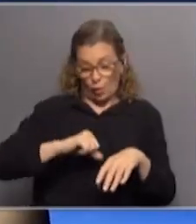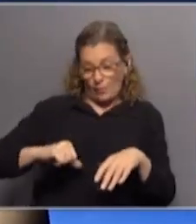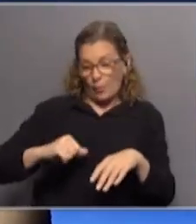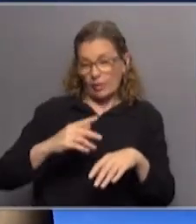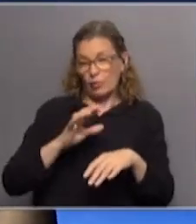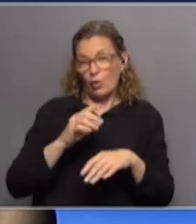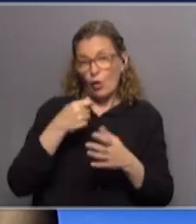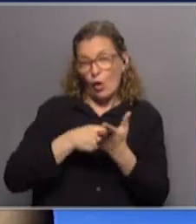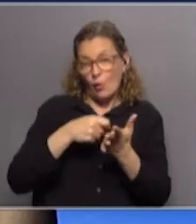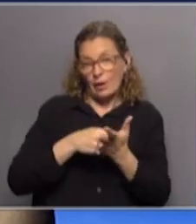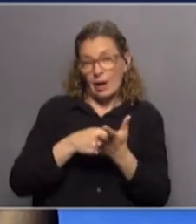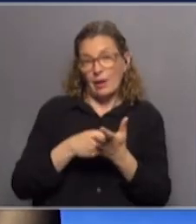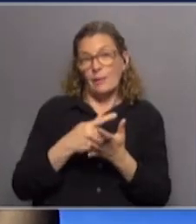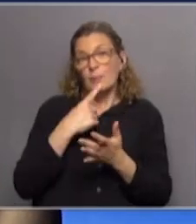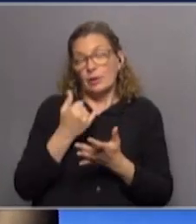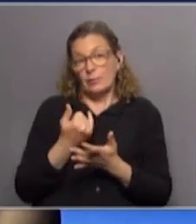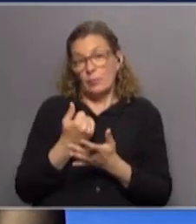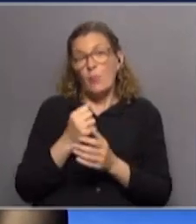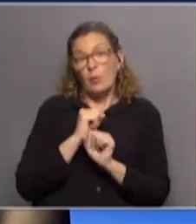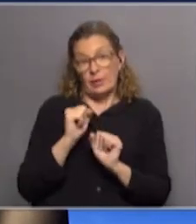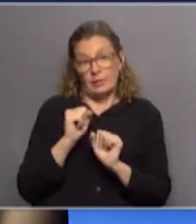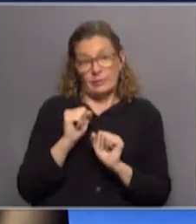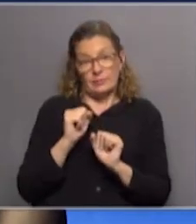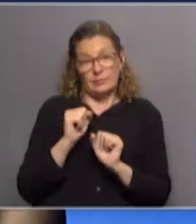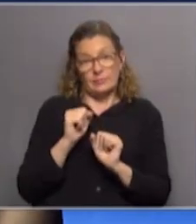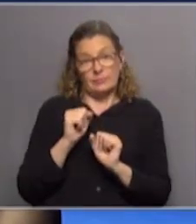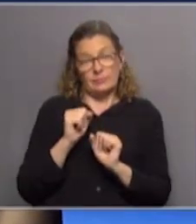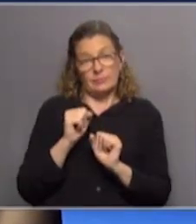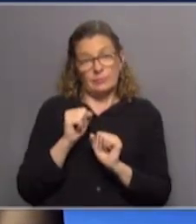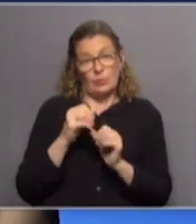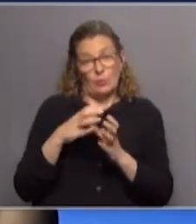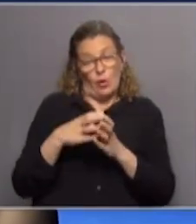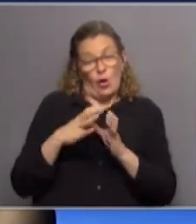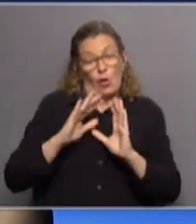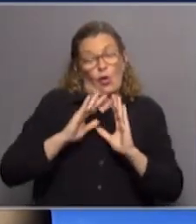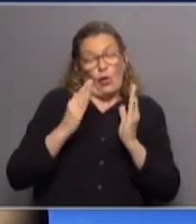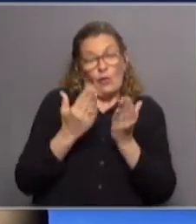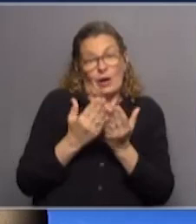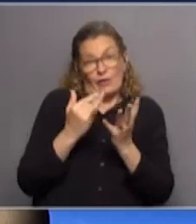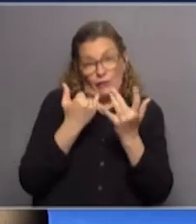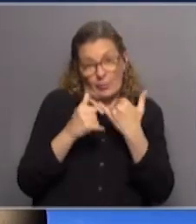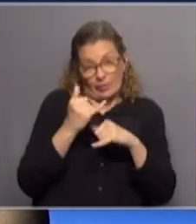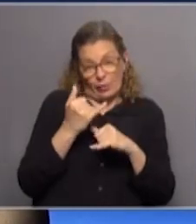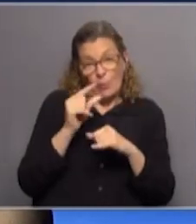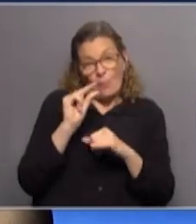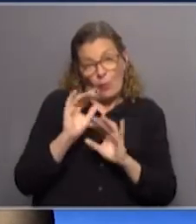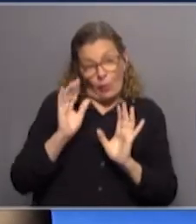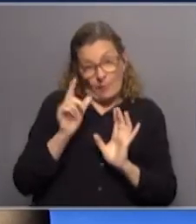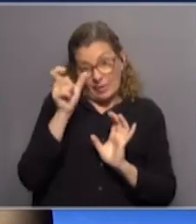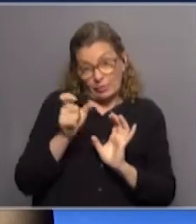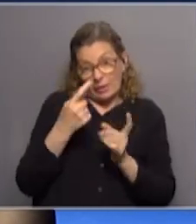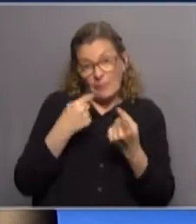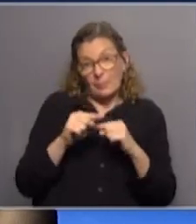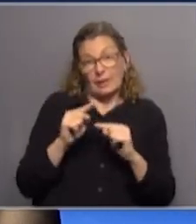y anestésicos quirúrgicos puede haberlo en el volumen global son pocos en el